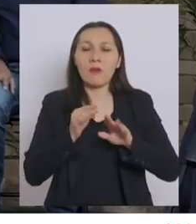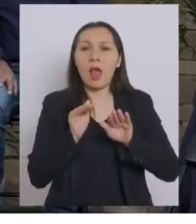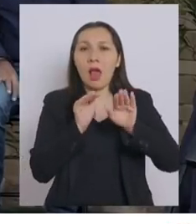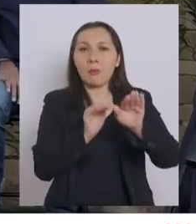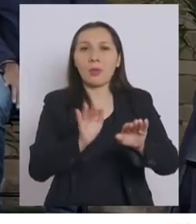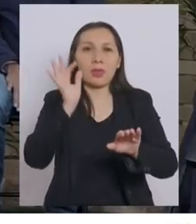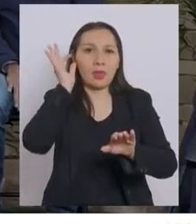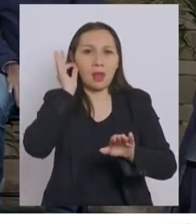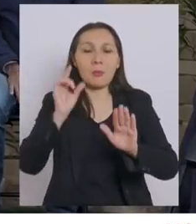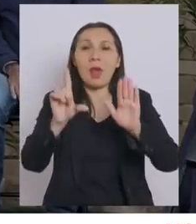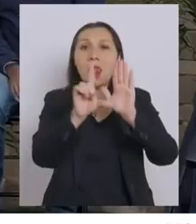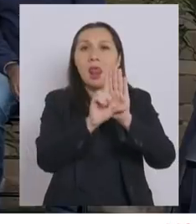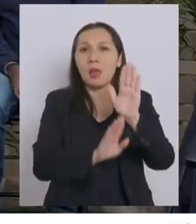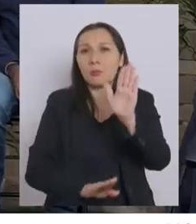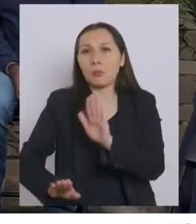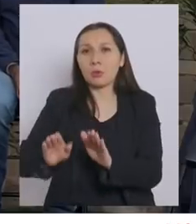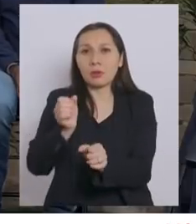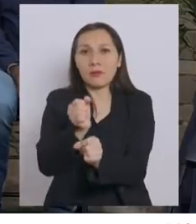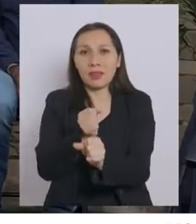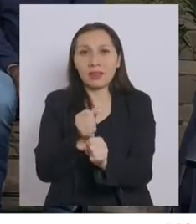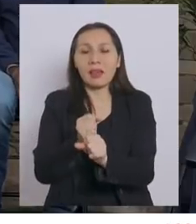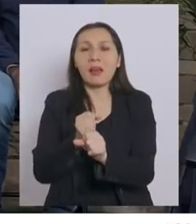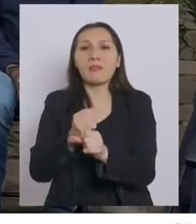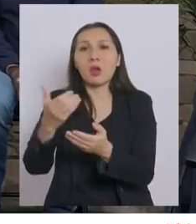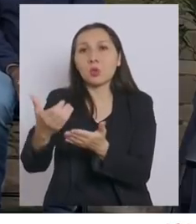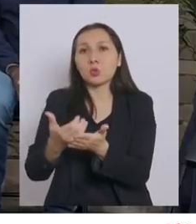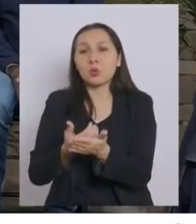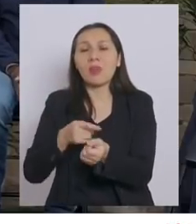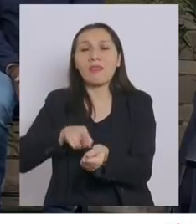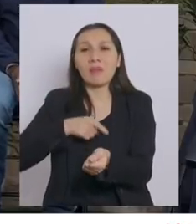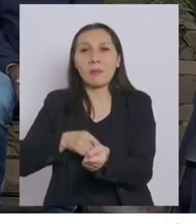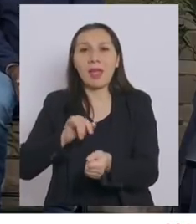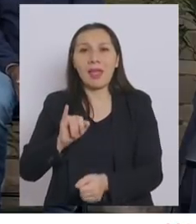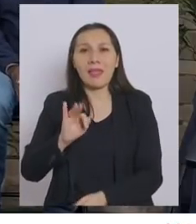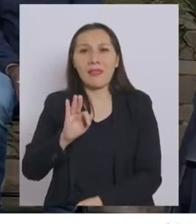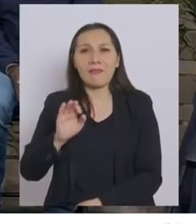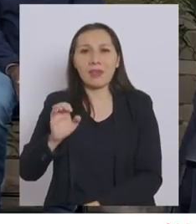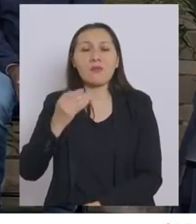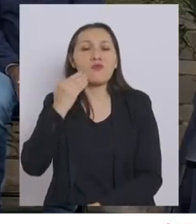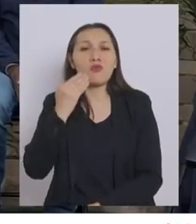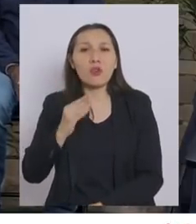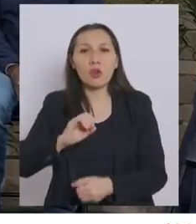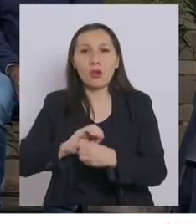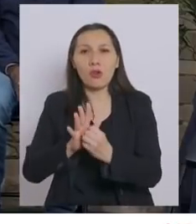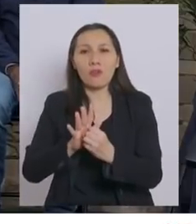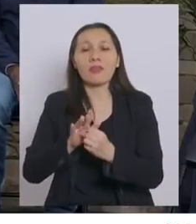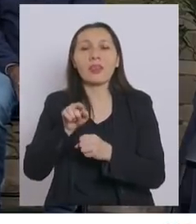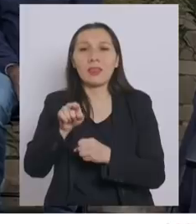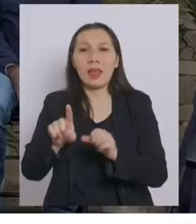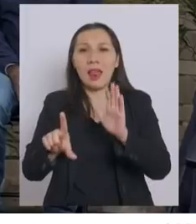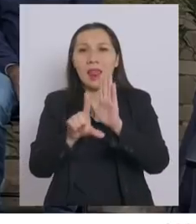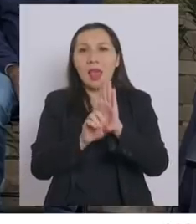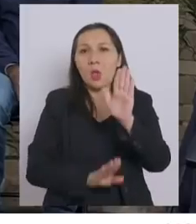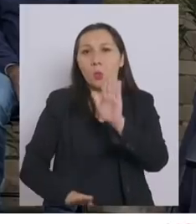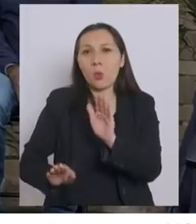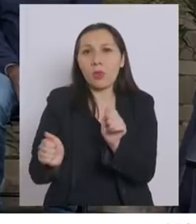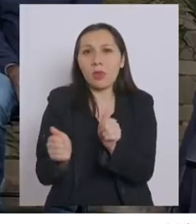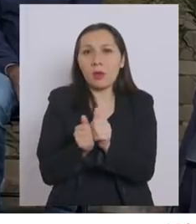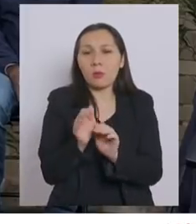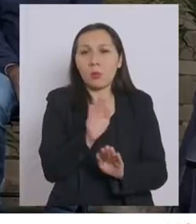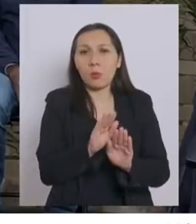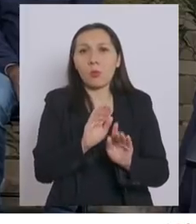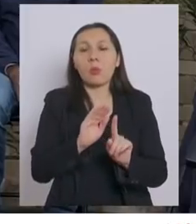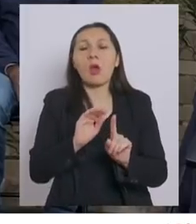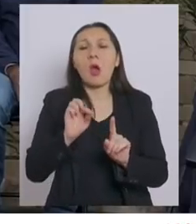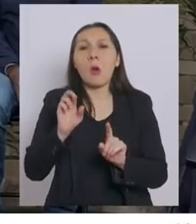apoyo como la ley de protección al empleo, el ingreso familiar de emergencia y bono COVID-19, la ley de crianza protegida, el